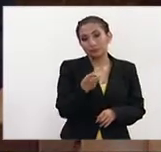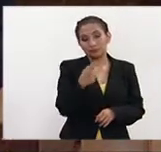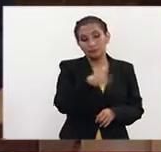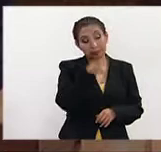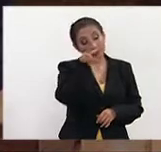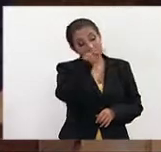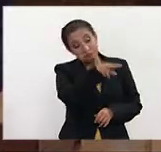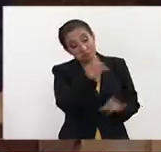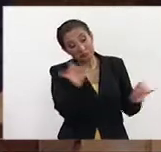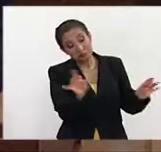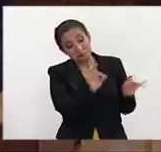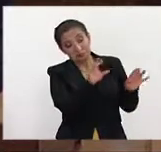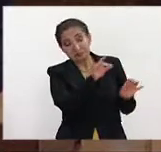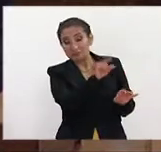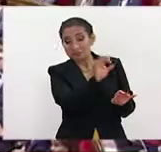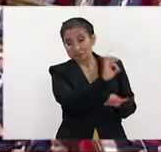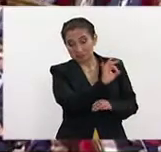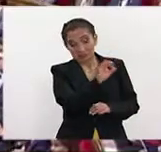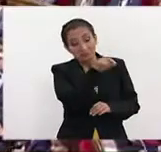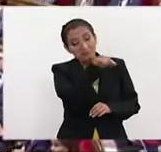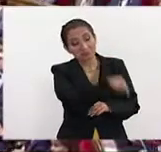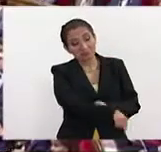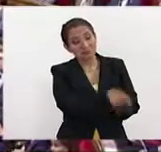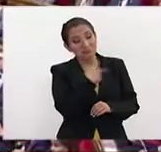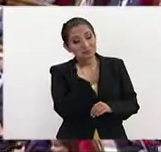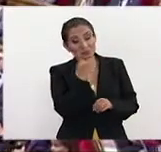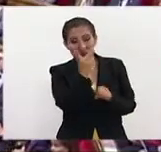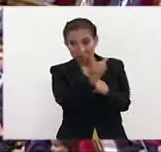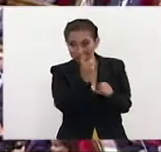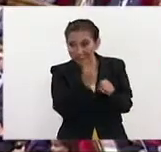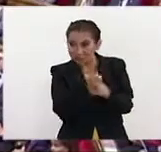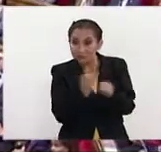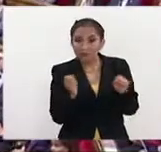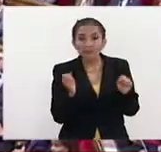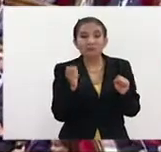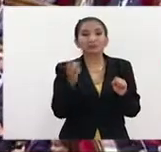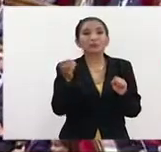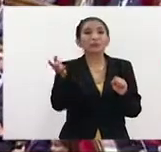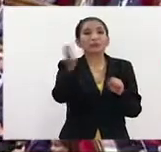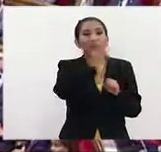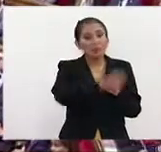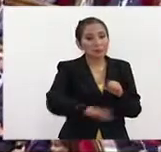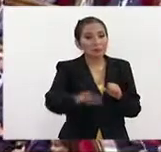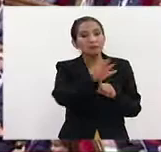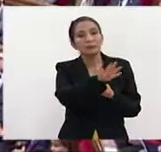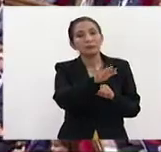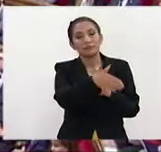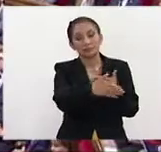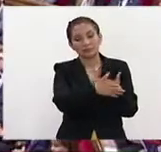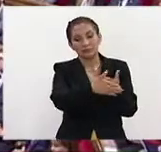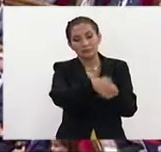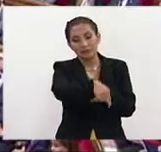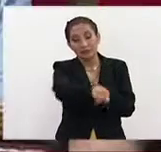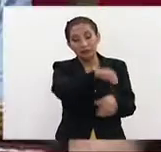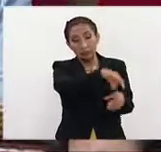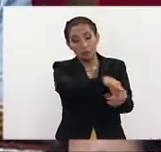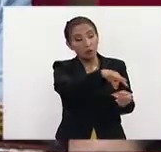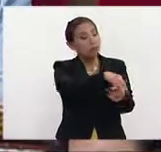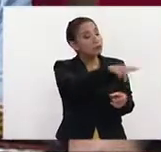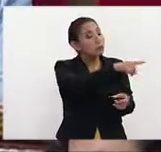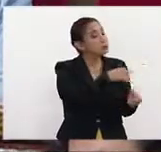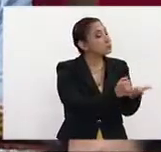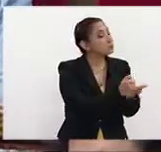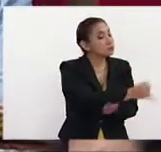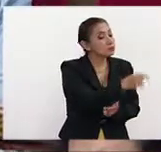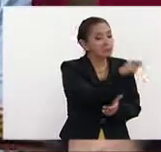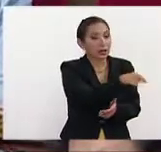escenario probable será el de la convocatoria en pocos días o pocas semanas que hay unas elecciones que